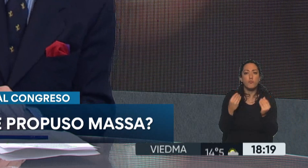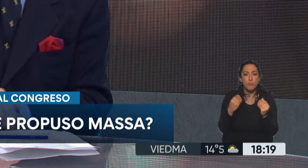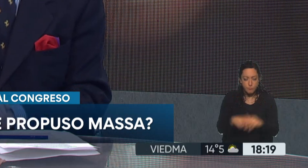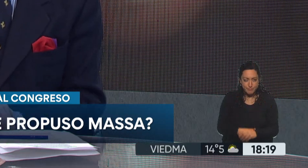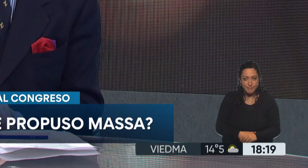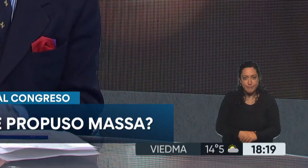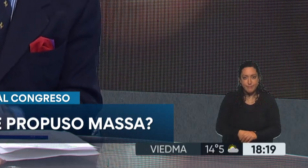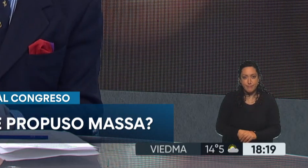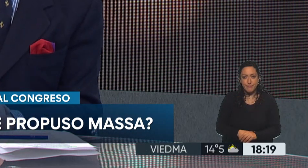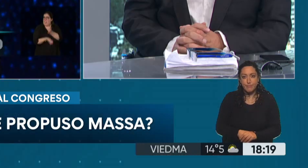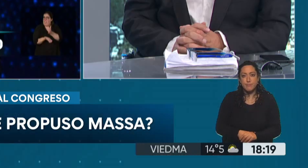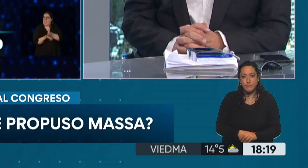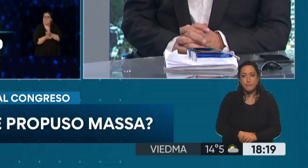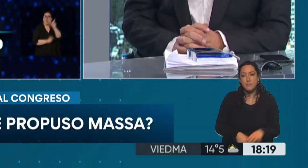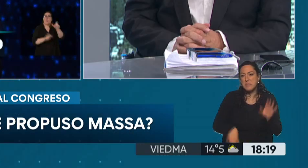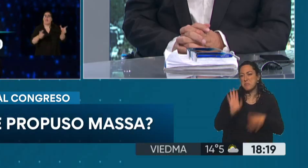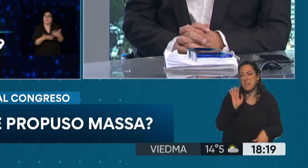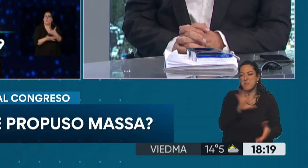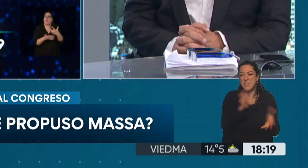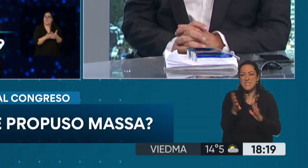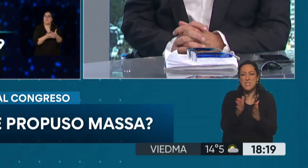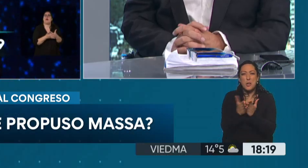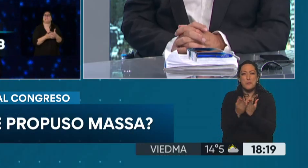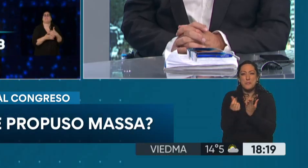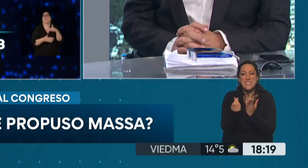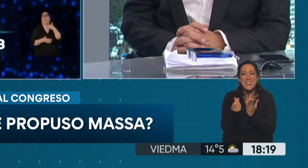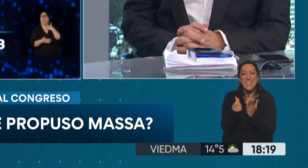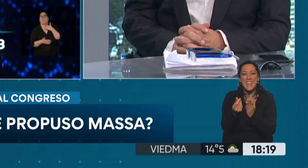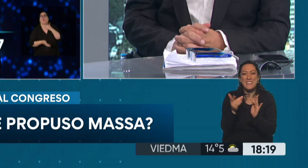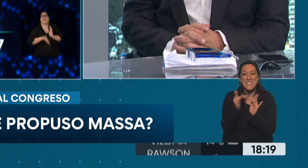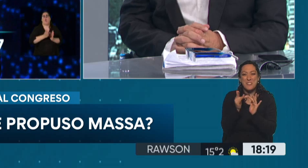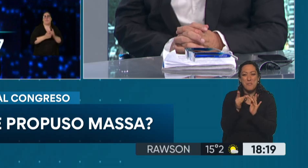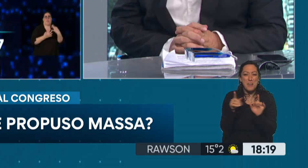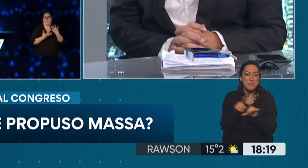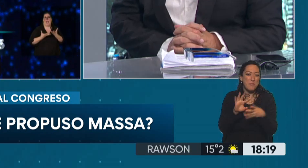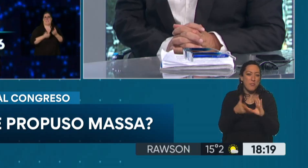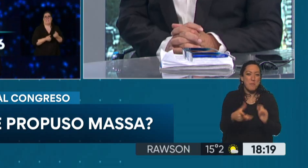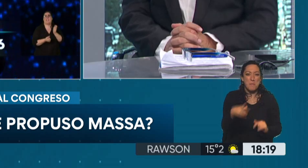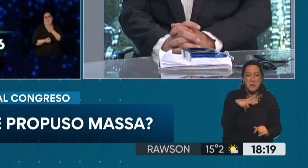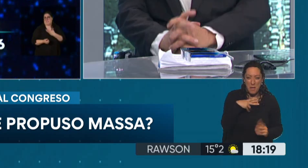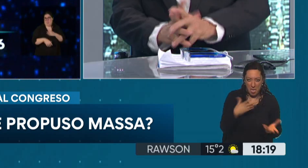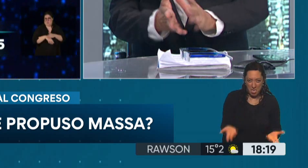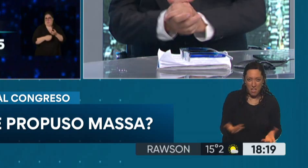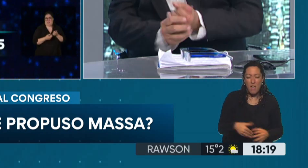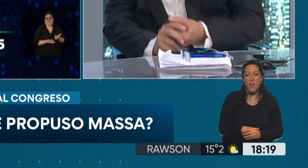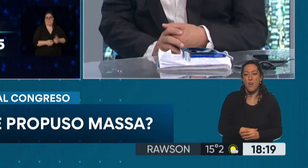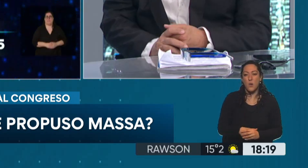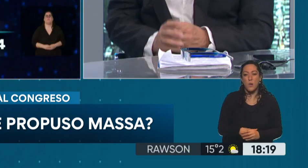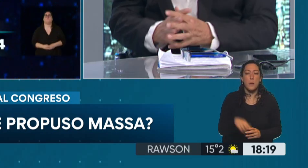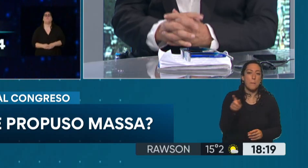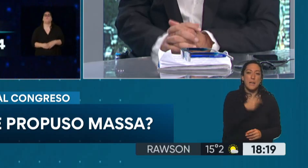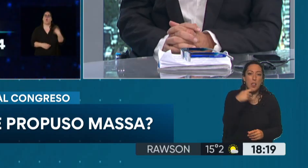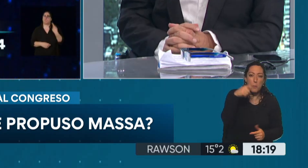¿Qué va a ser? Se va a parecer más a las billeteras que hoy están en manos privadas. A ver, contamos. Mercado